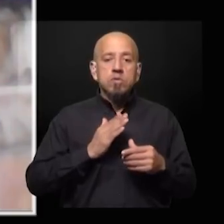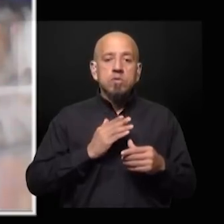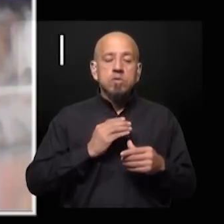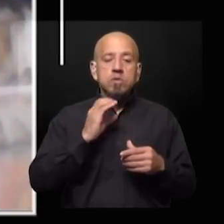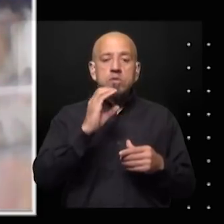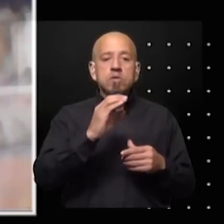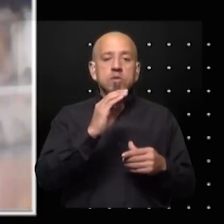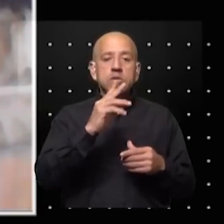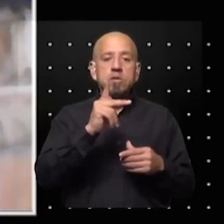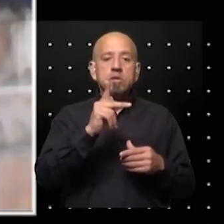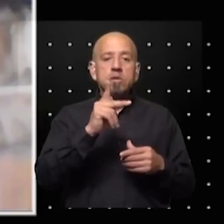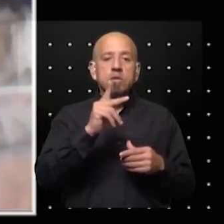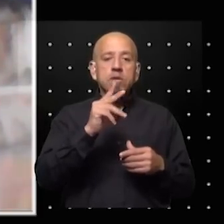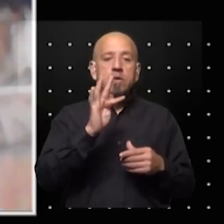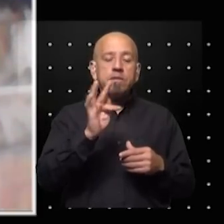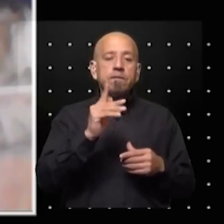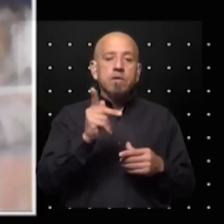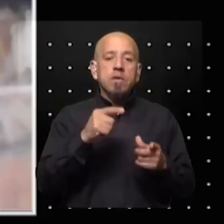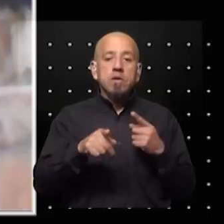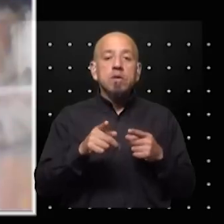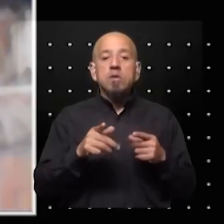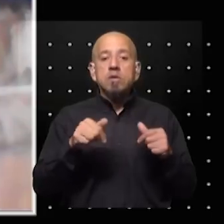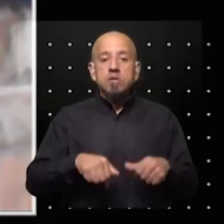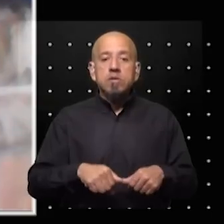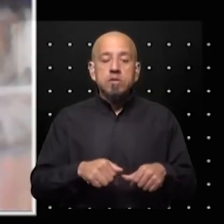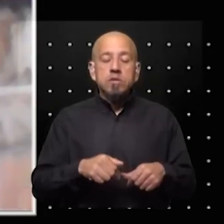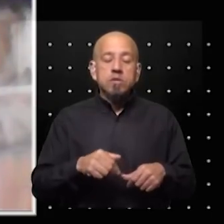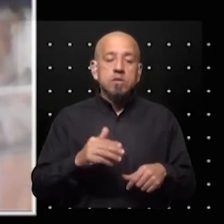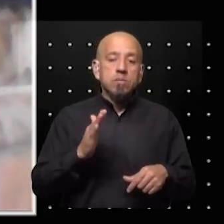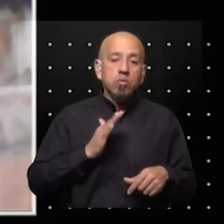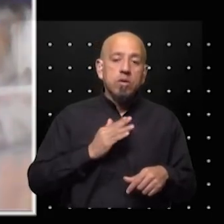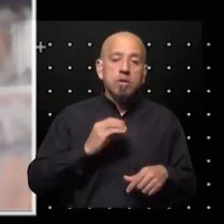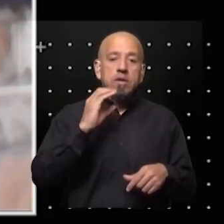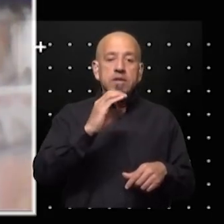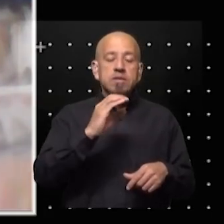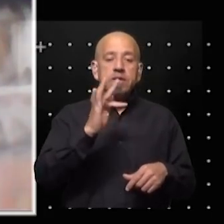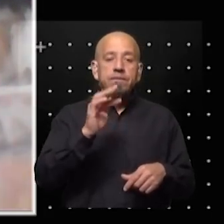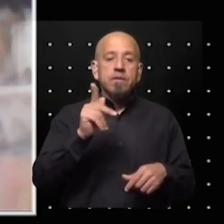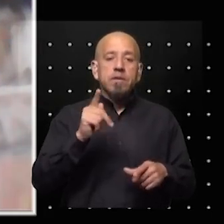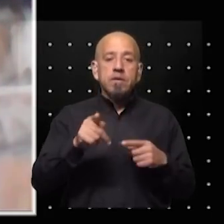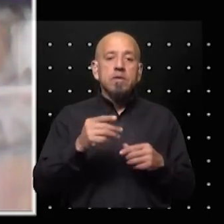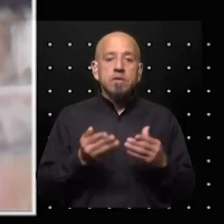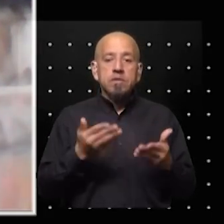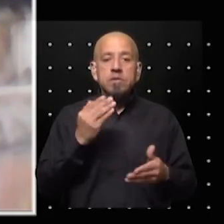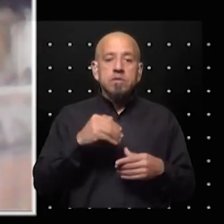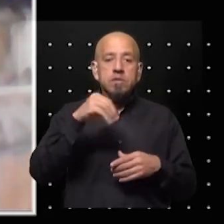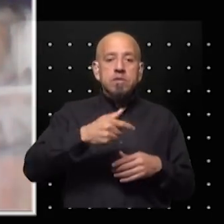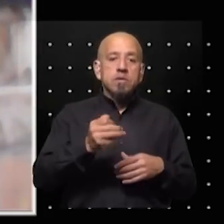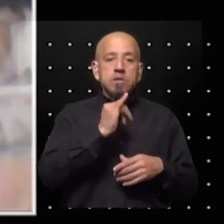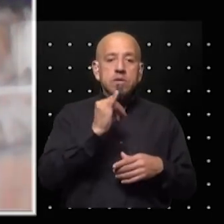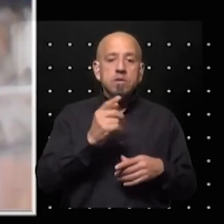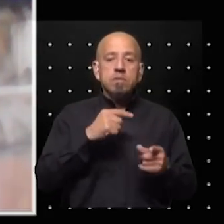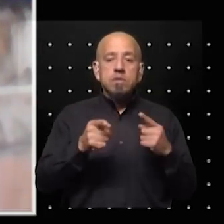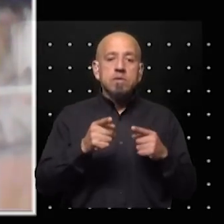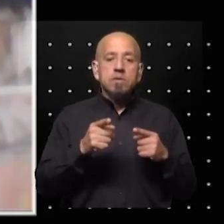el problema es que Cristina está proscripta bueno si Cristina en estos días se para al lado de masa le levanta la mano y dice él es mi